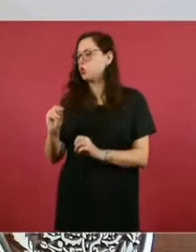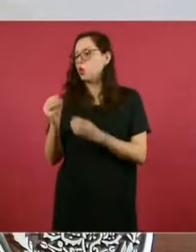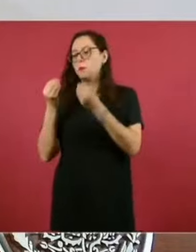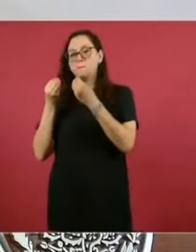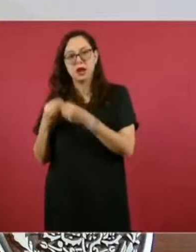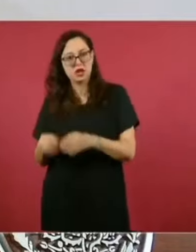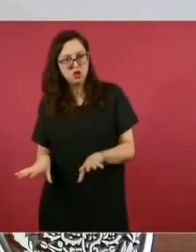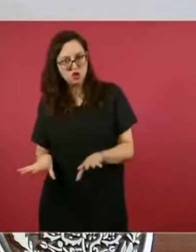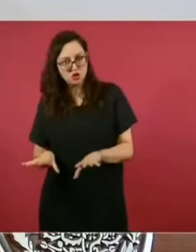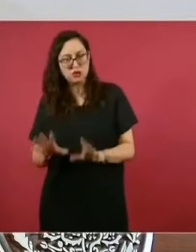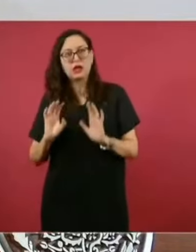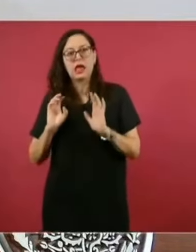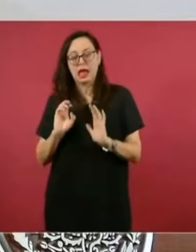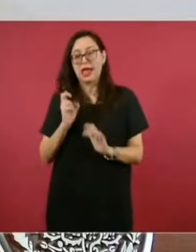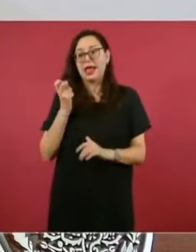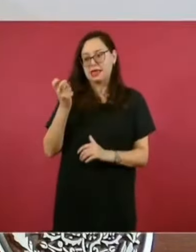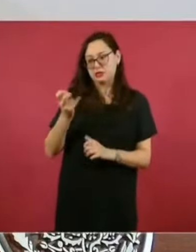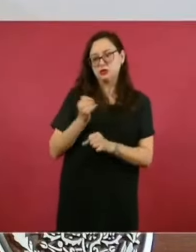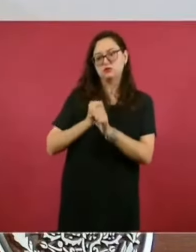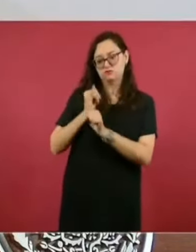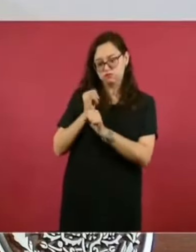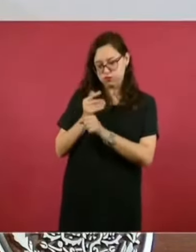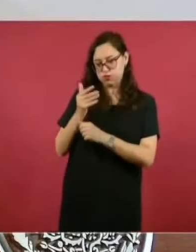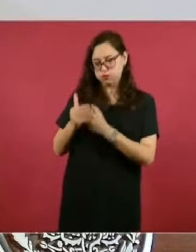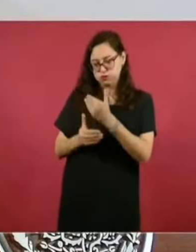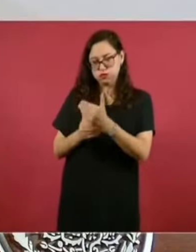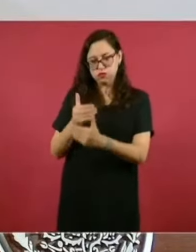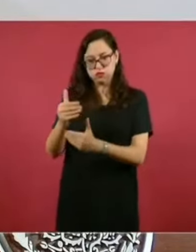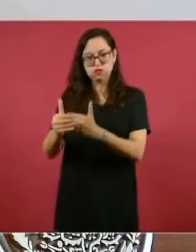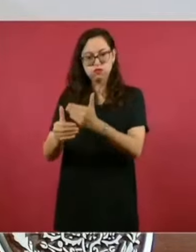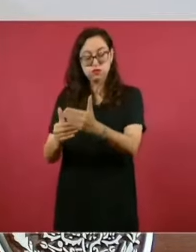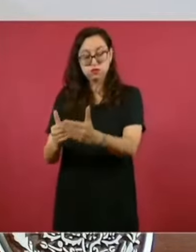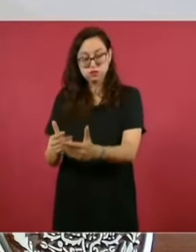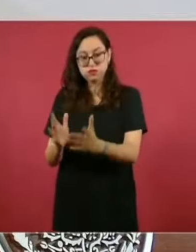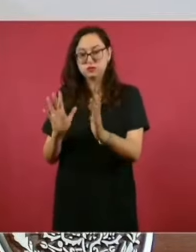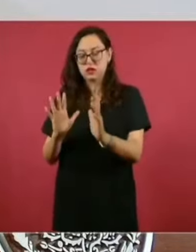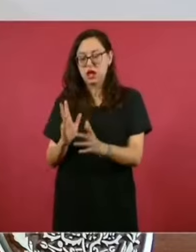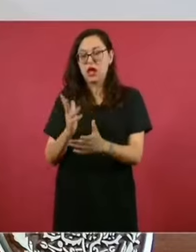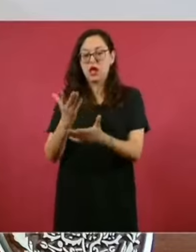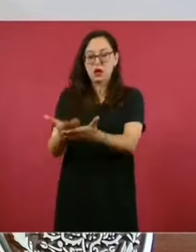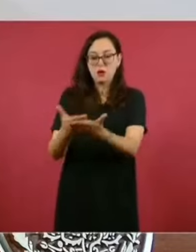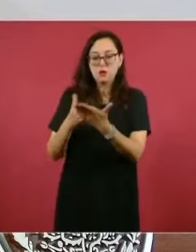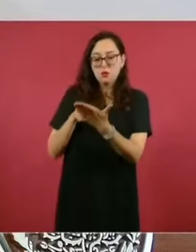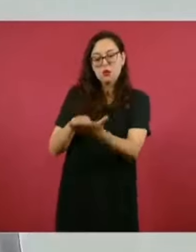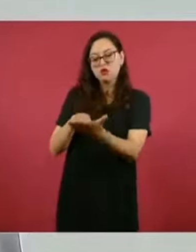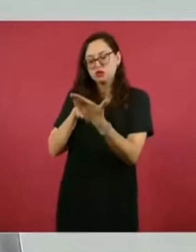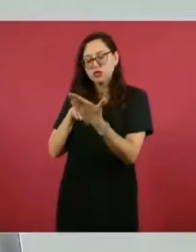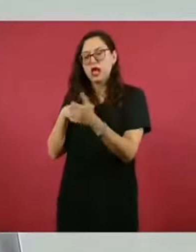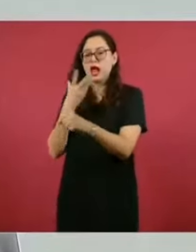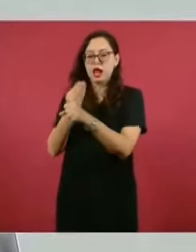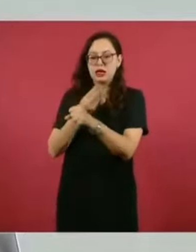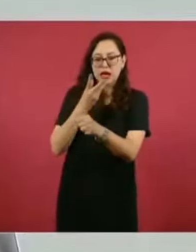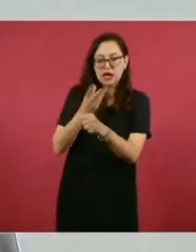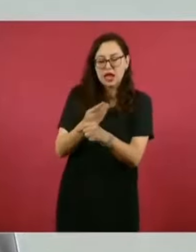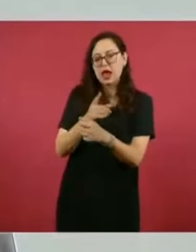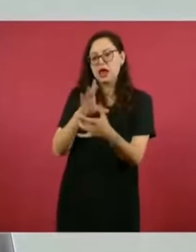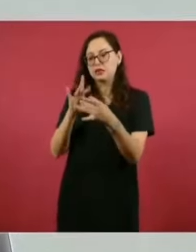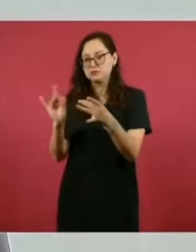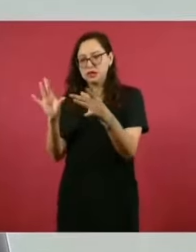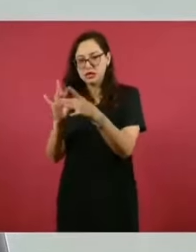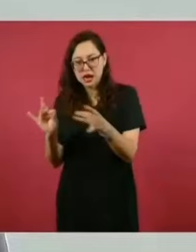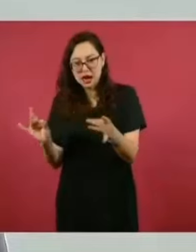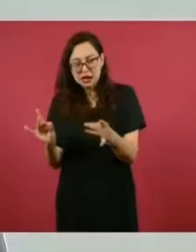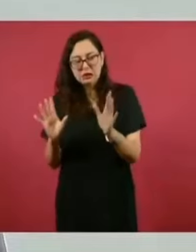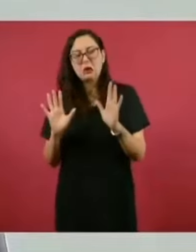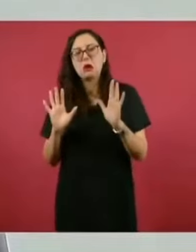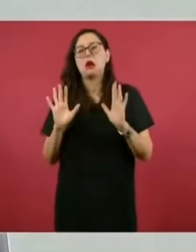agoten las instancias previstas para su aclaración, documentación o resarcimiento. Esto